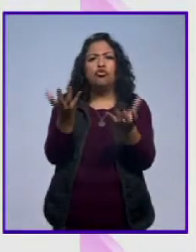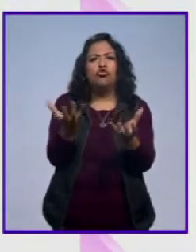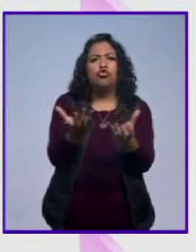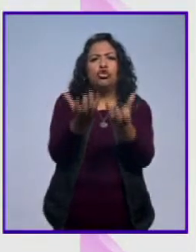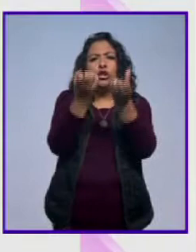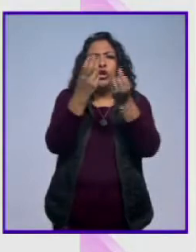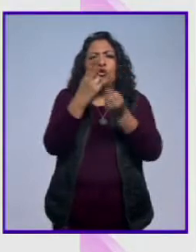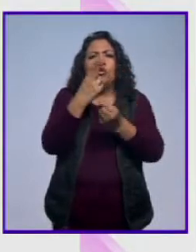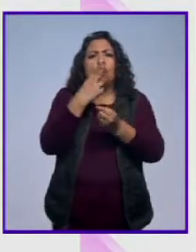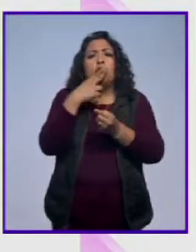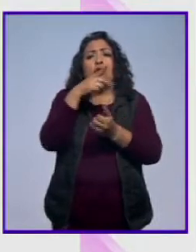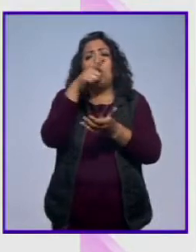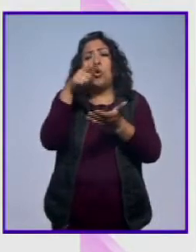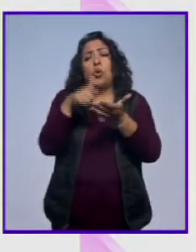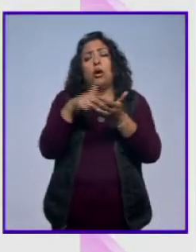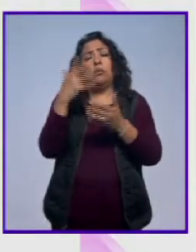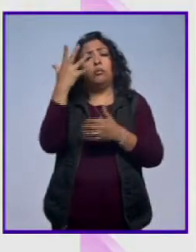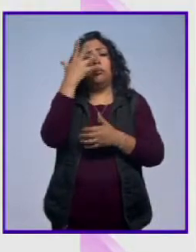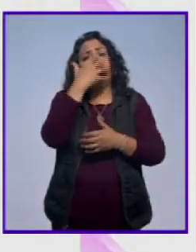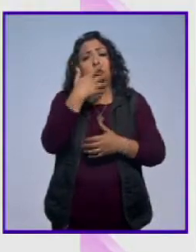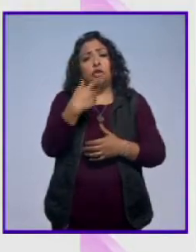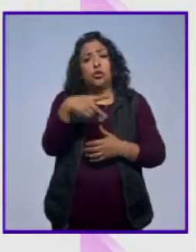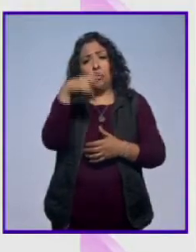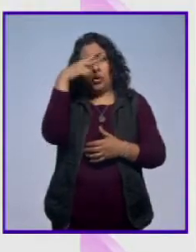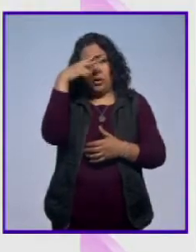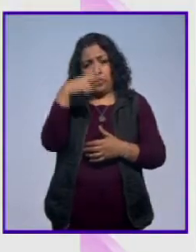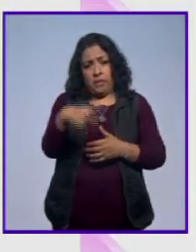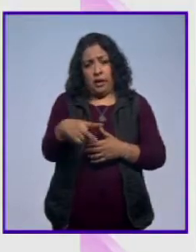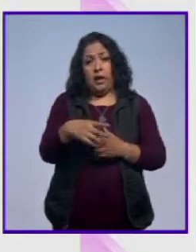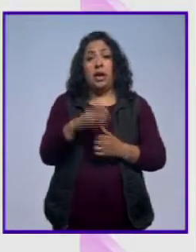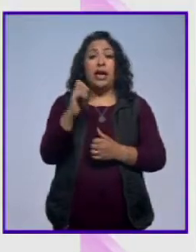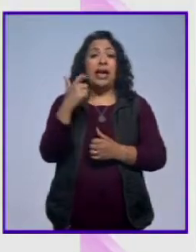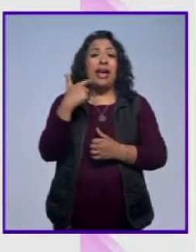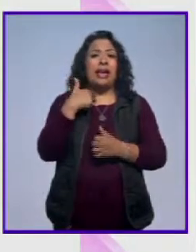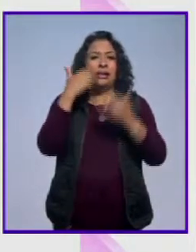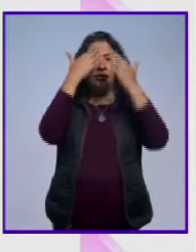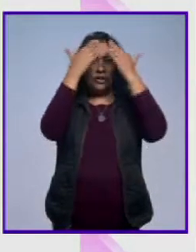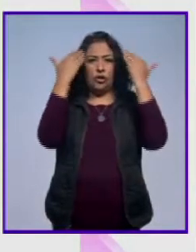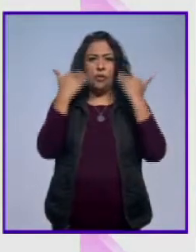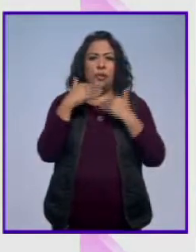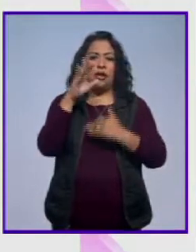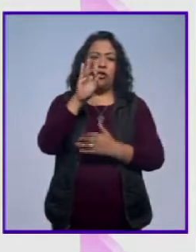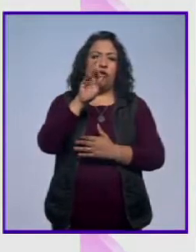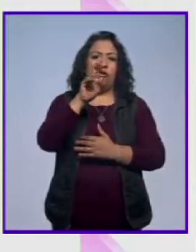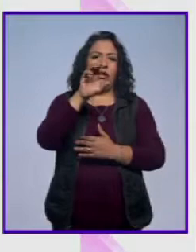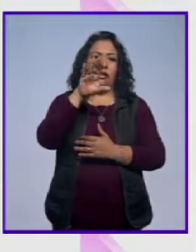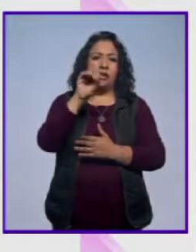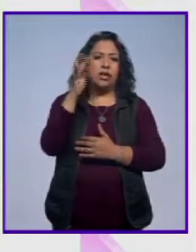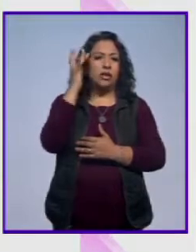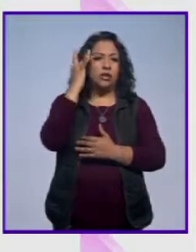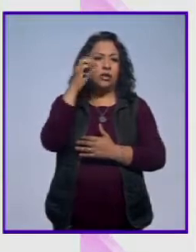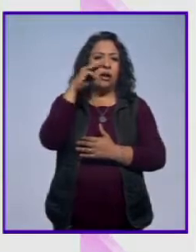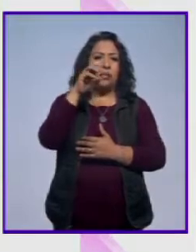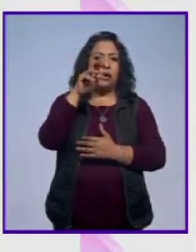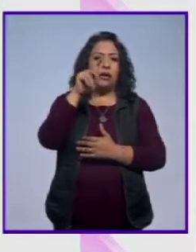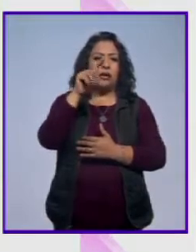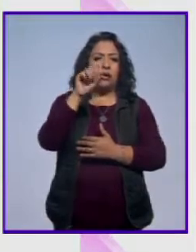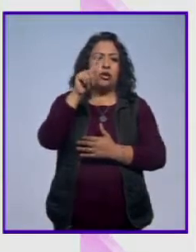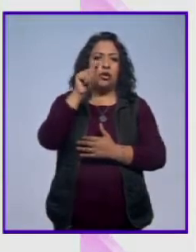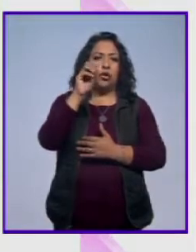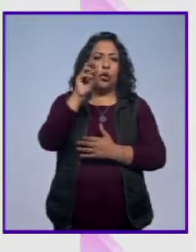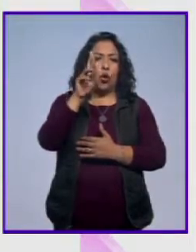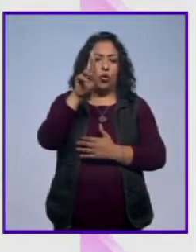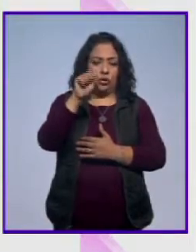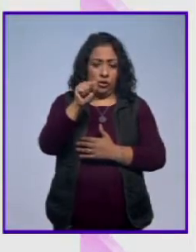de uno de los grandes labores de México coloniales, el ex convento franciscano de San Martín de Toros. Significa